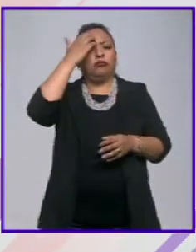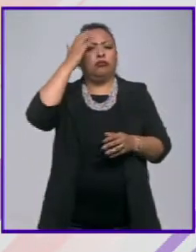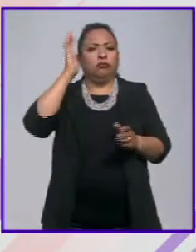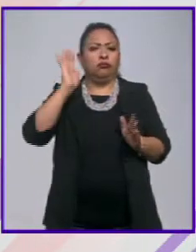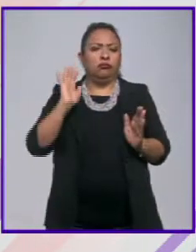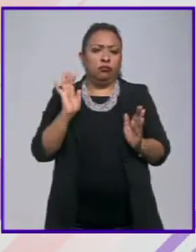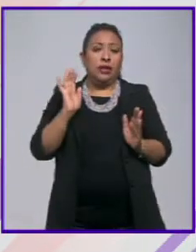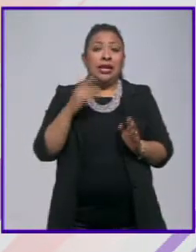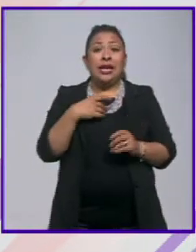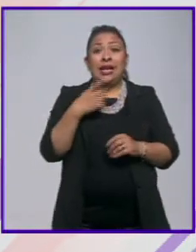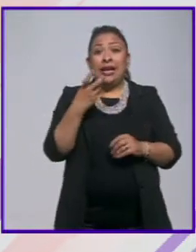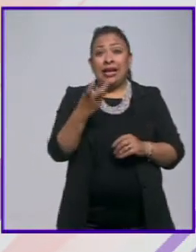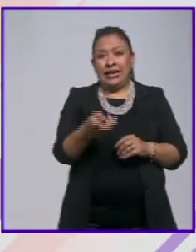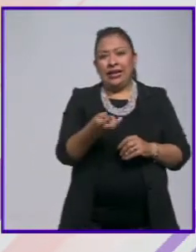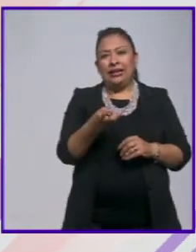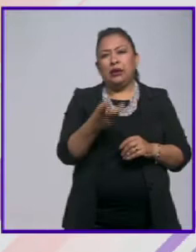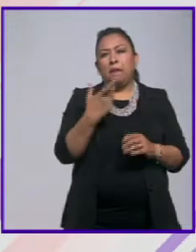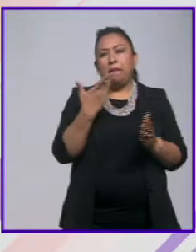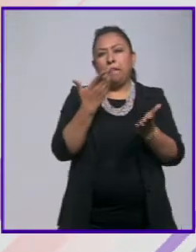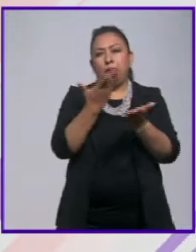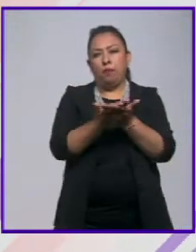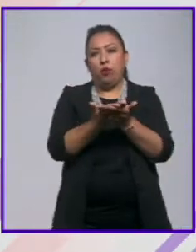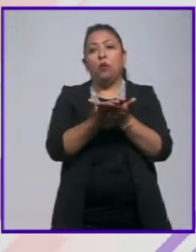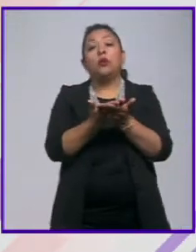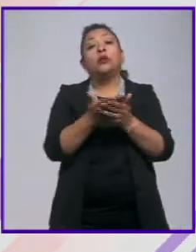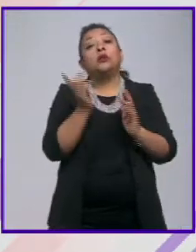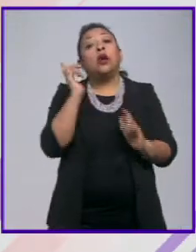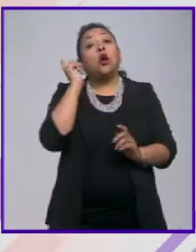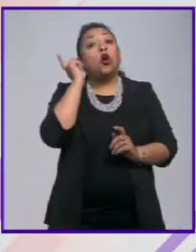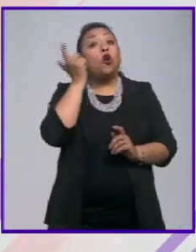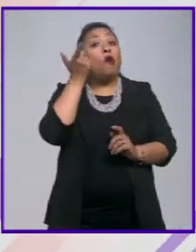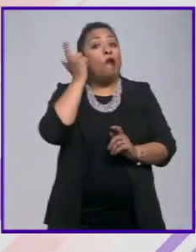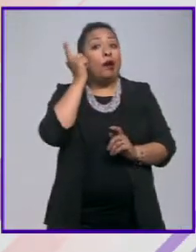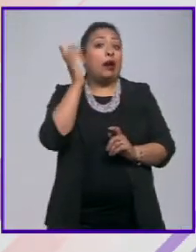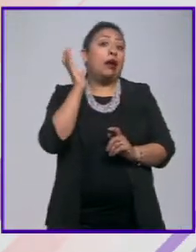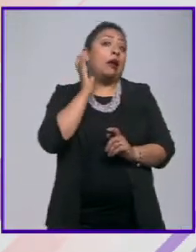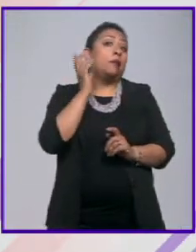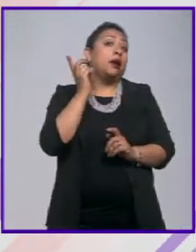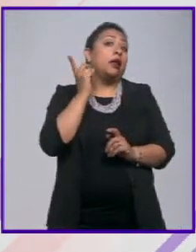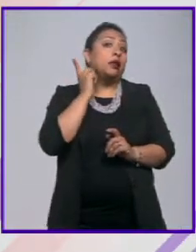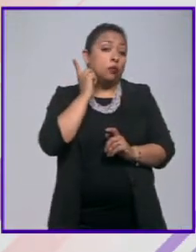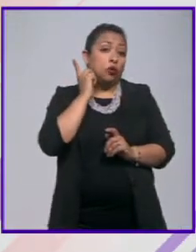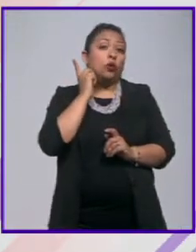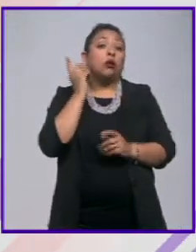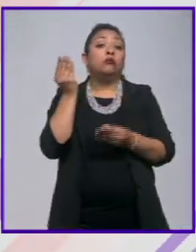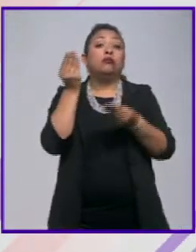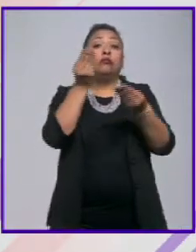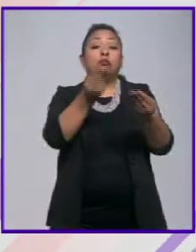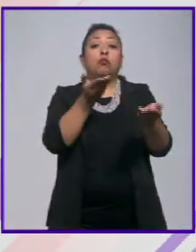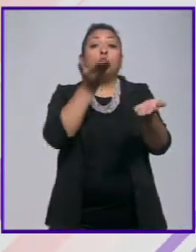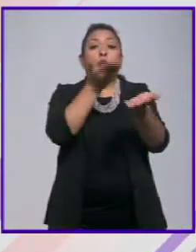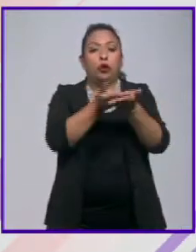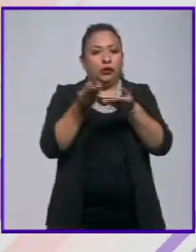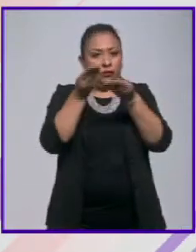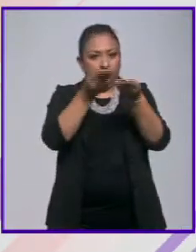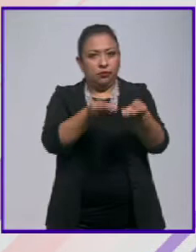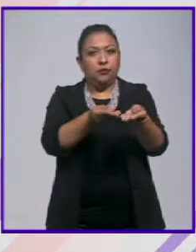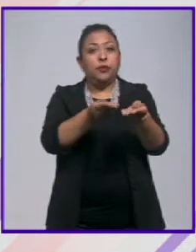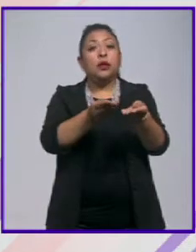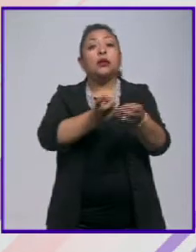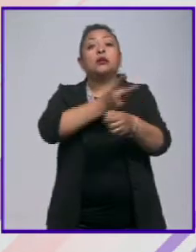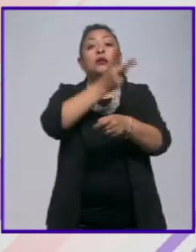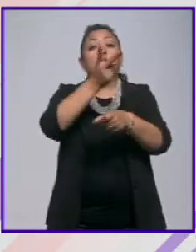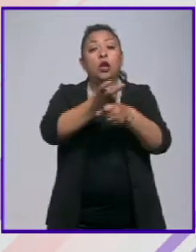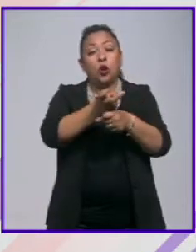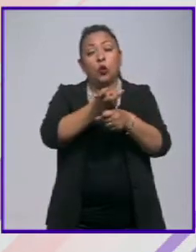y esta propuesta esperemos que la Cámara de Diputados reciba esta propuesta y la segunda